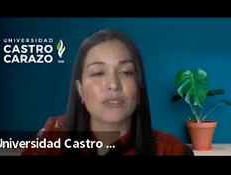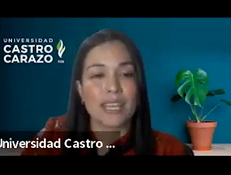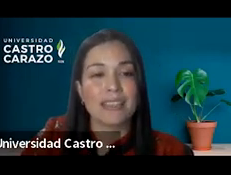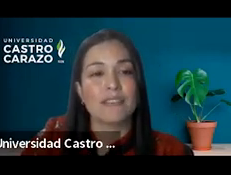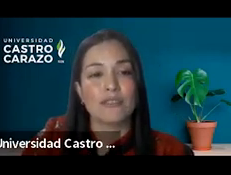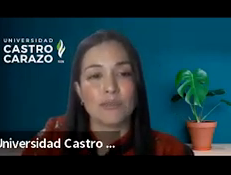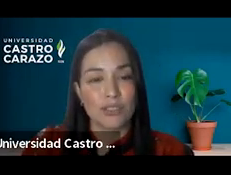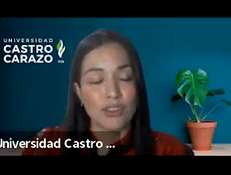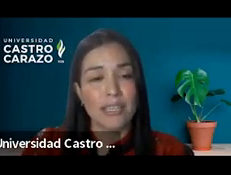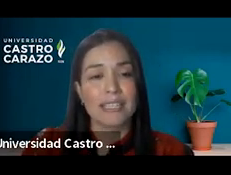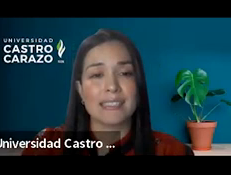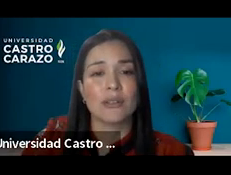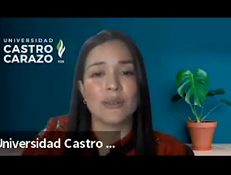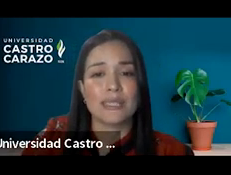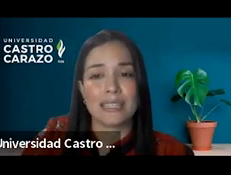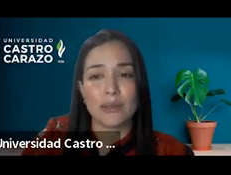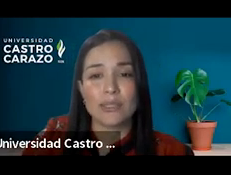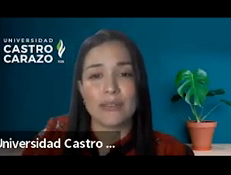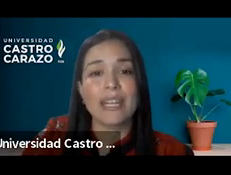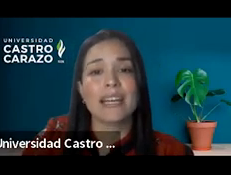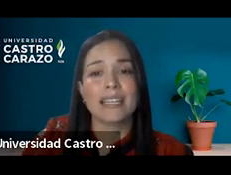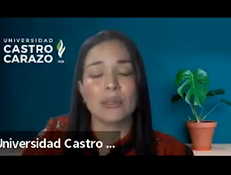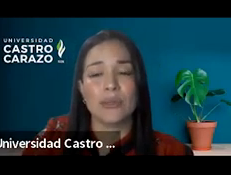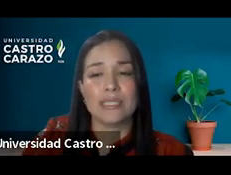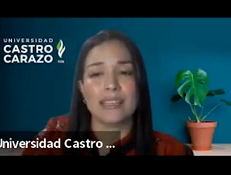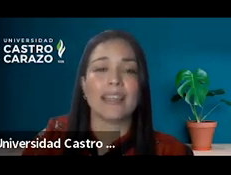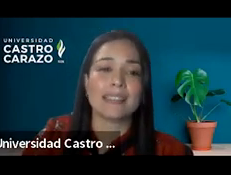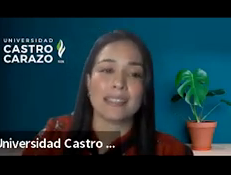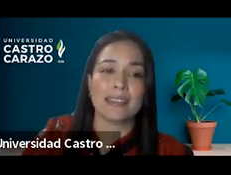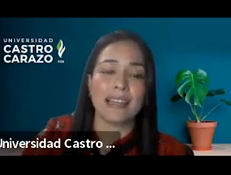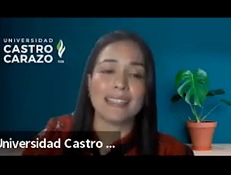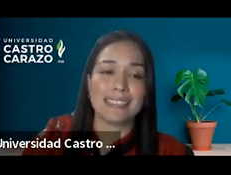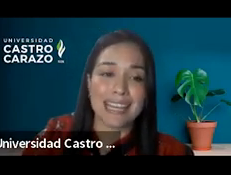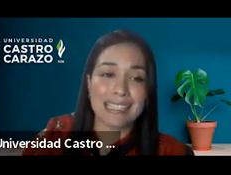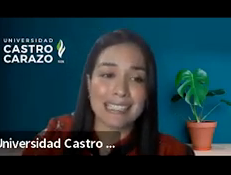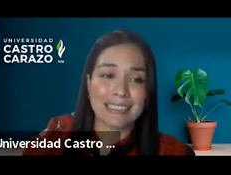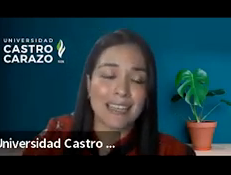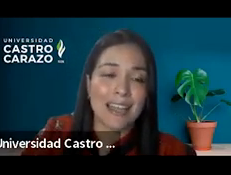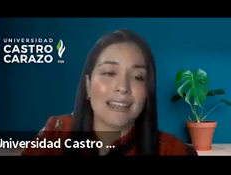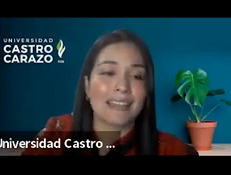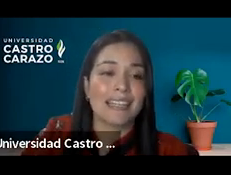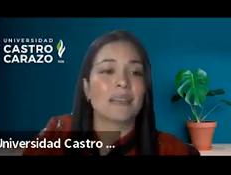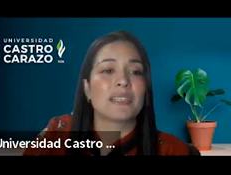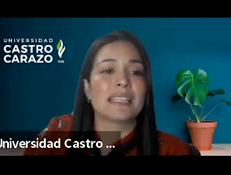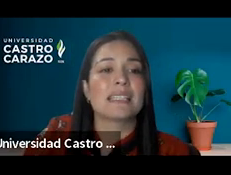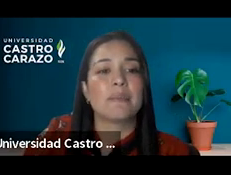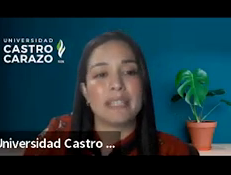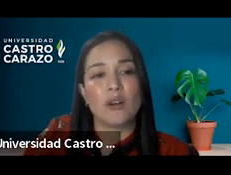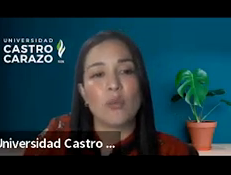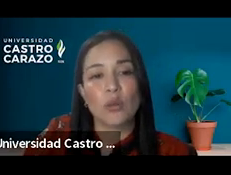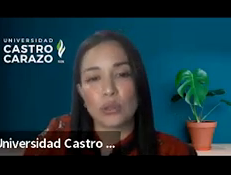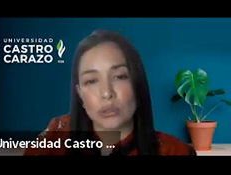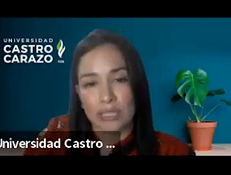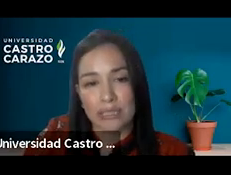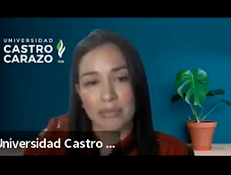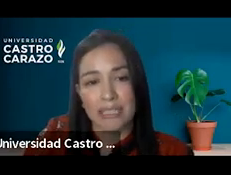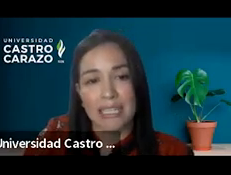también es docente de formación, ejerce en la Universidad de Costa Rica y en la Universidad Estatal a Distancia. Natalia también se desempeña